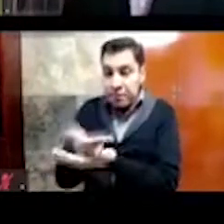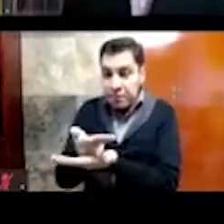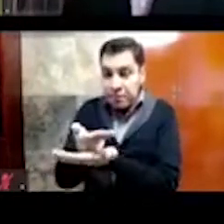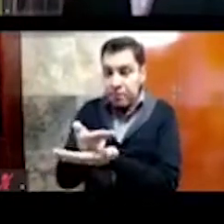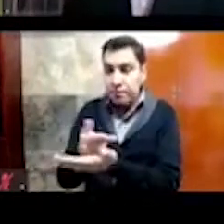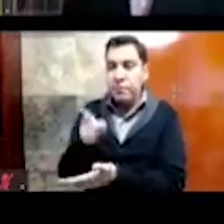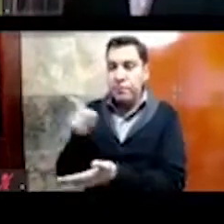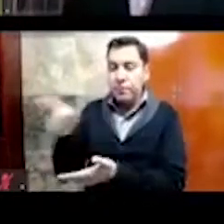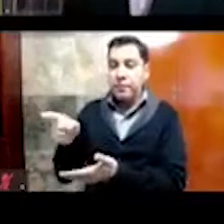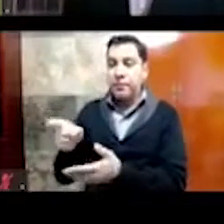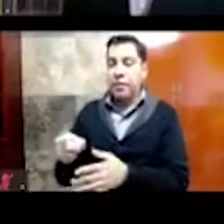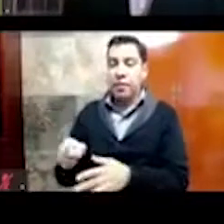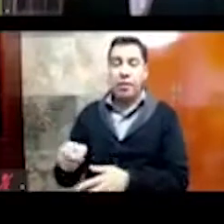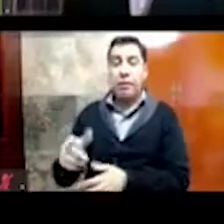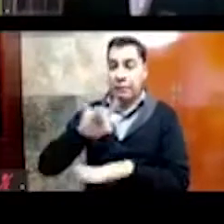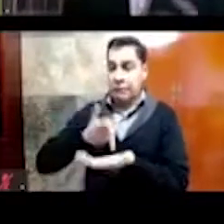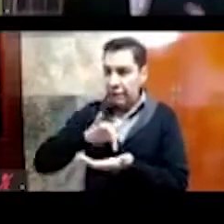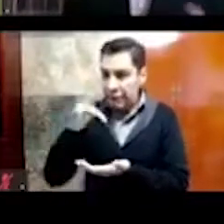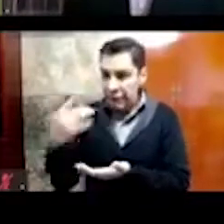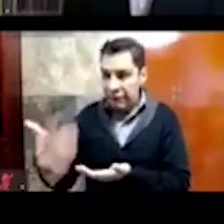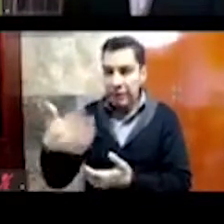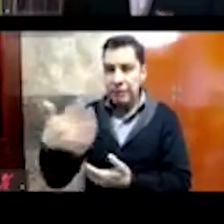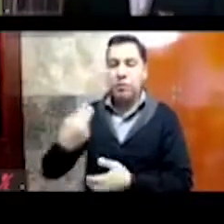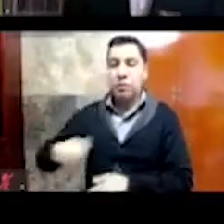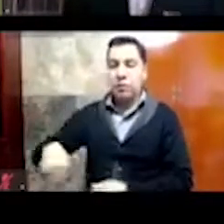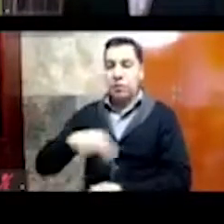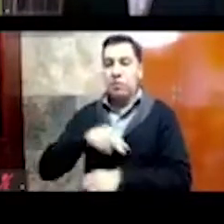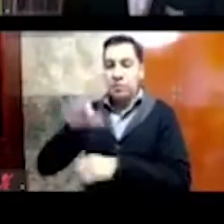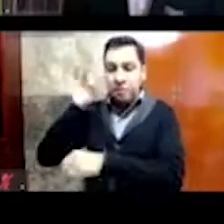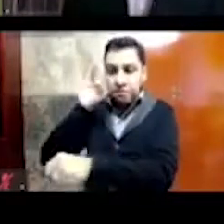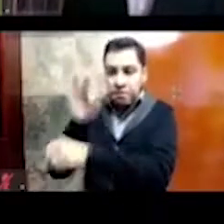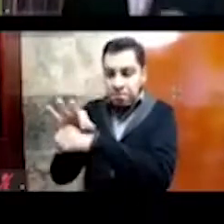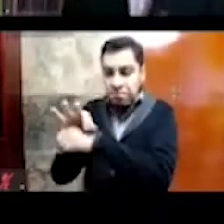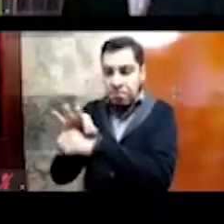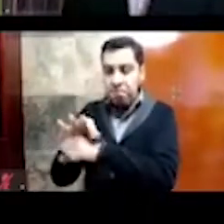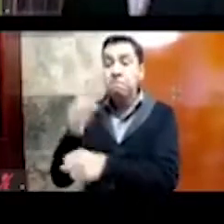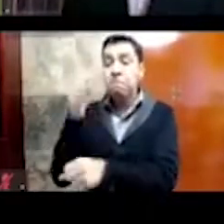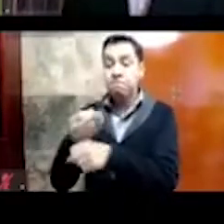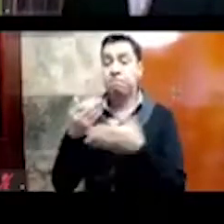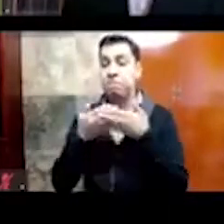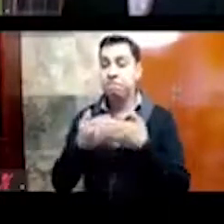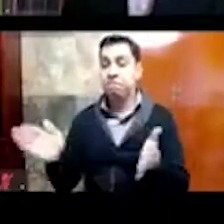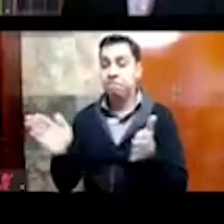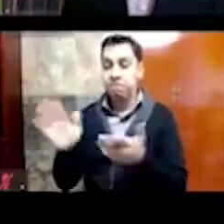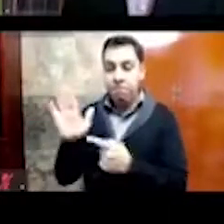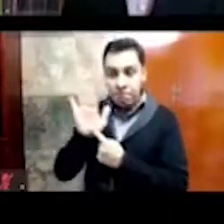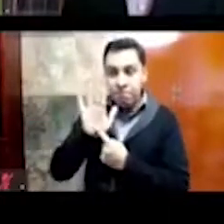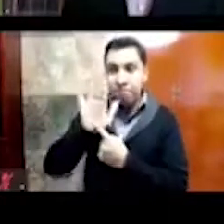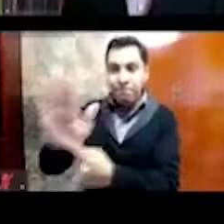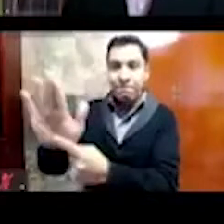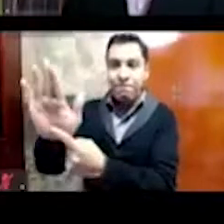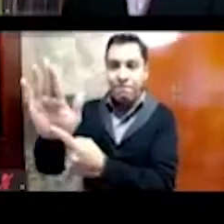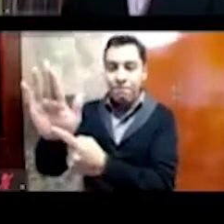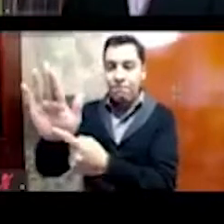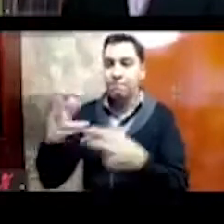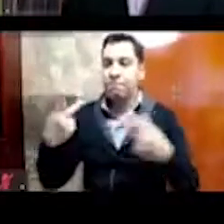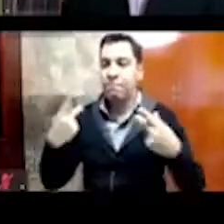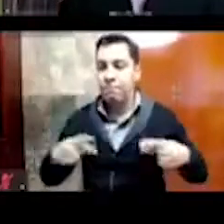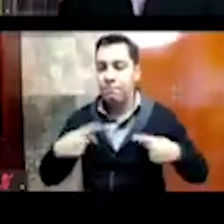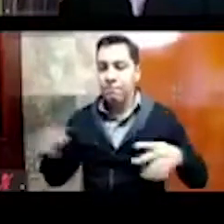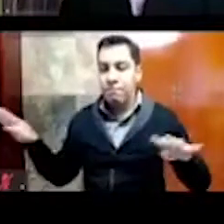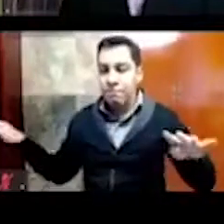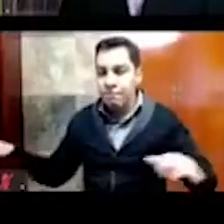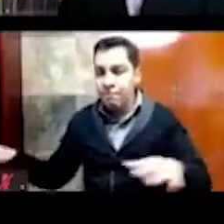afortunadamente logramos proteger, y se exhiben estos vestigios para que la gente los pueda